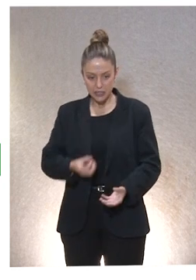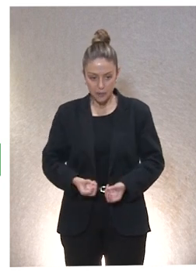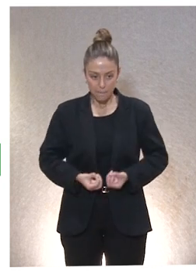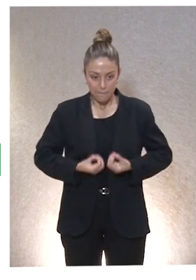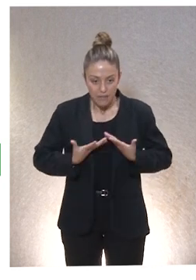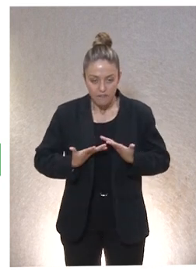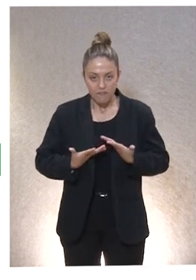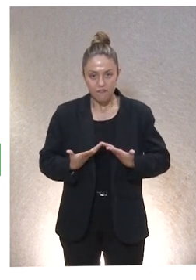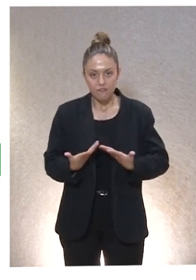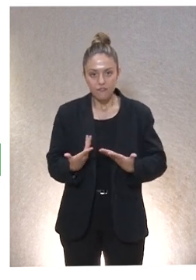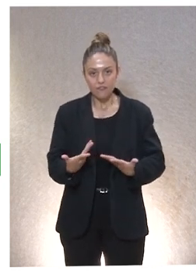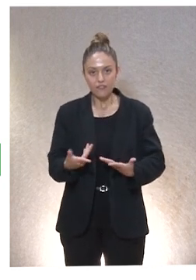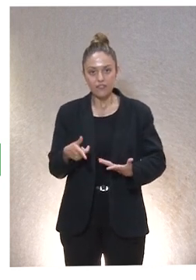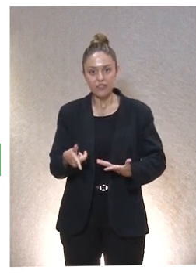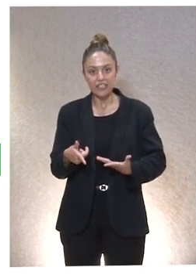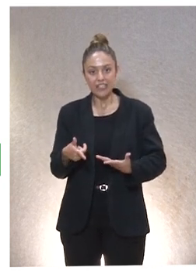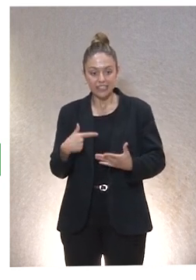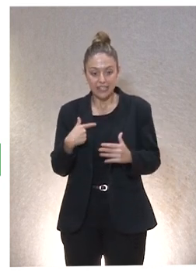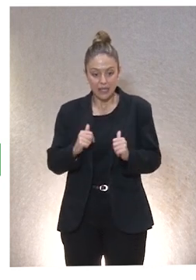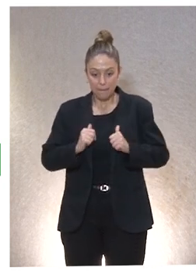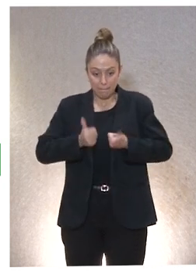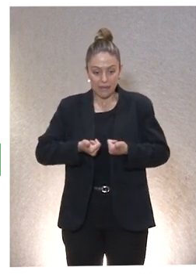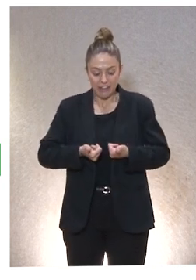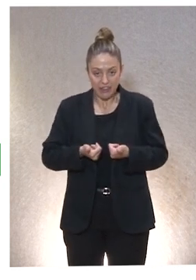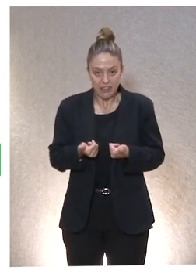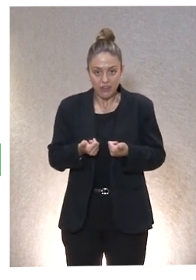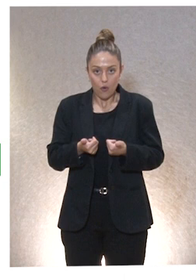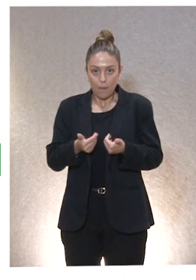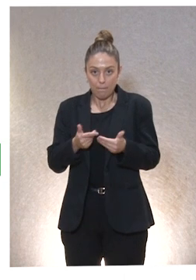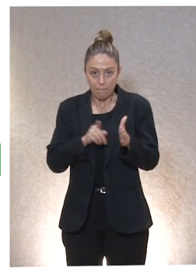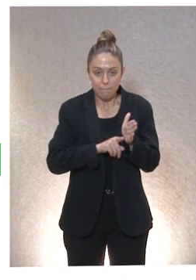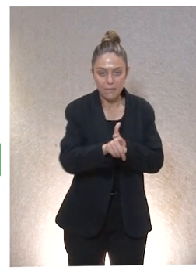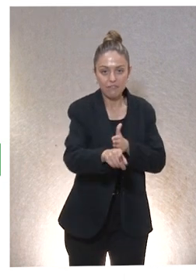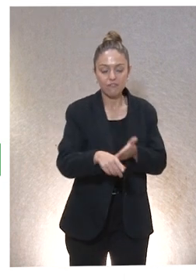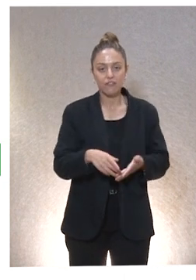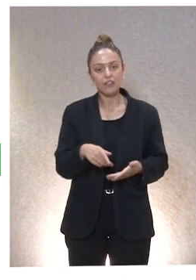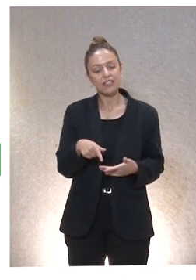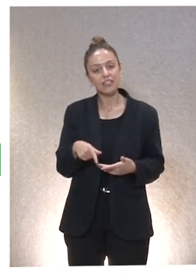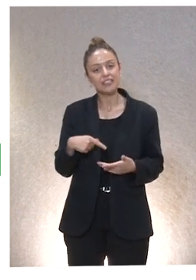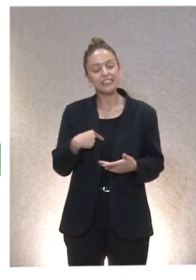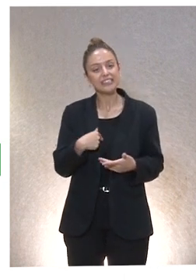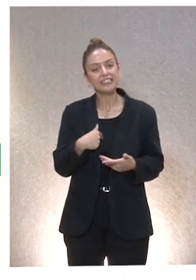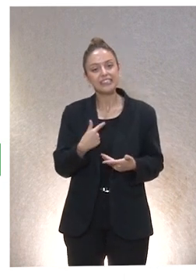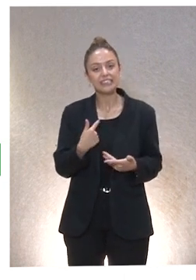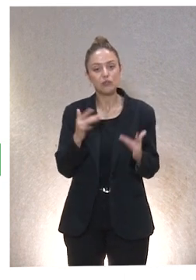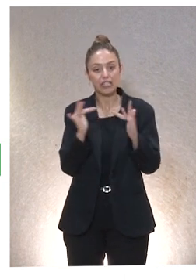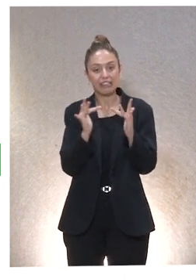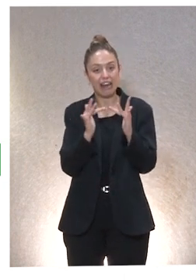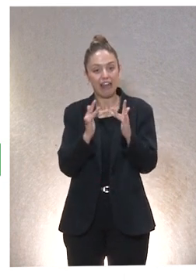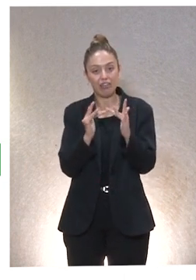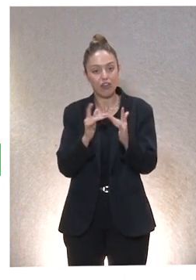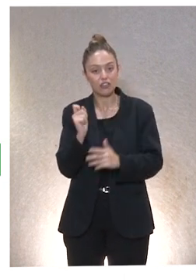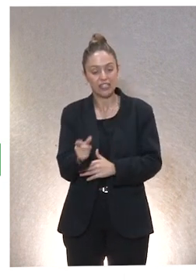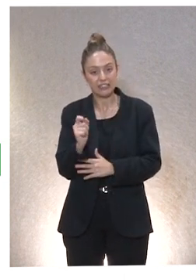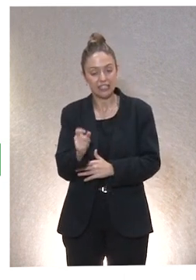estimulador del otro es el germen de la relación. El cuidado genera y se expresa siempre en una relación. Y el